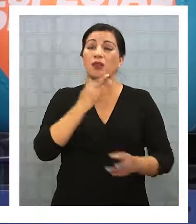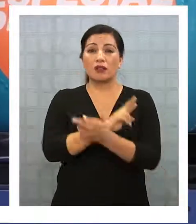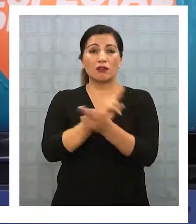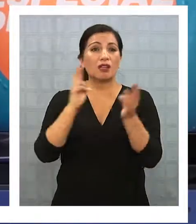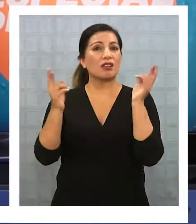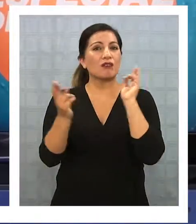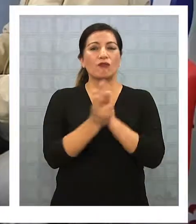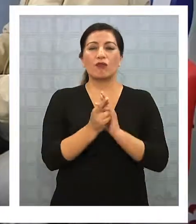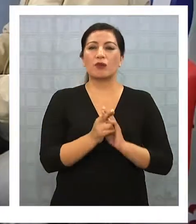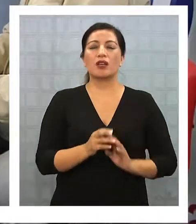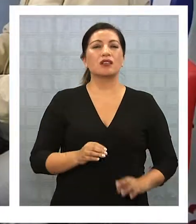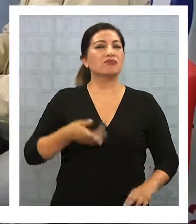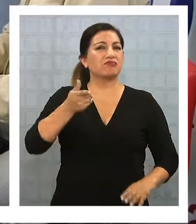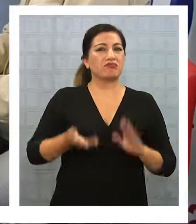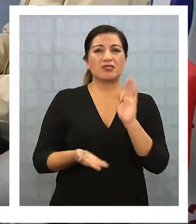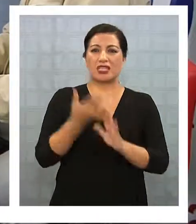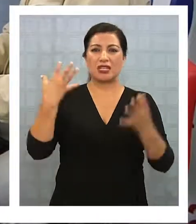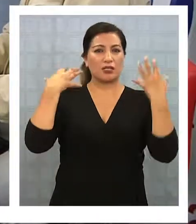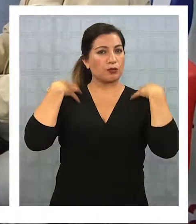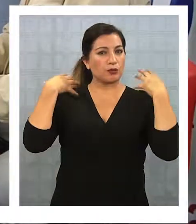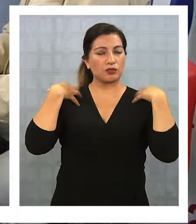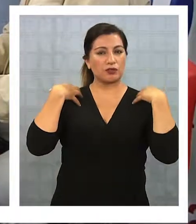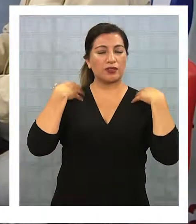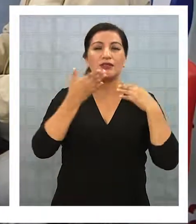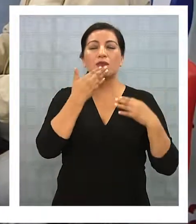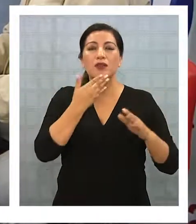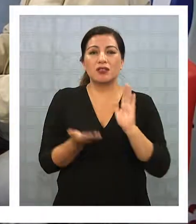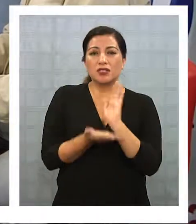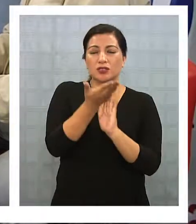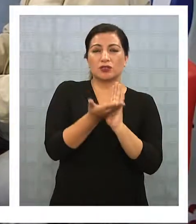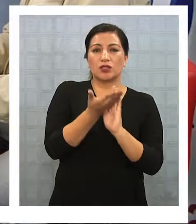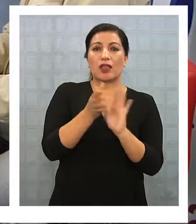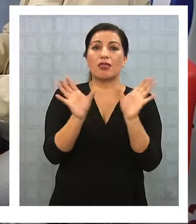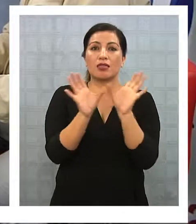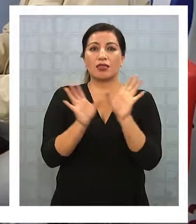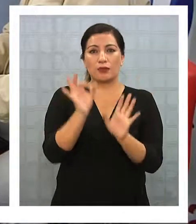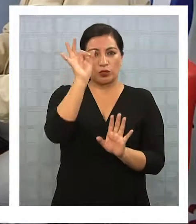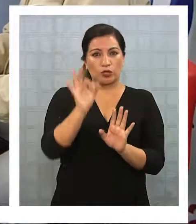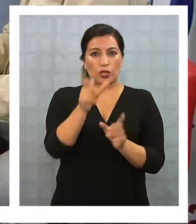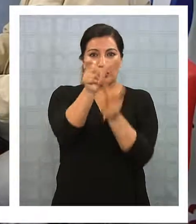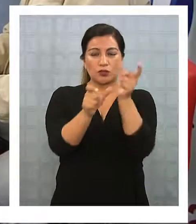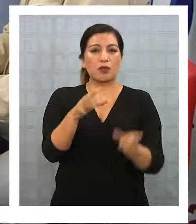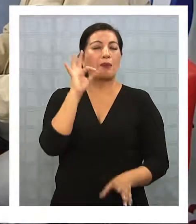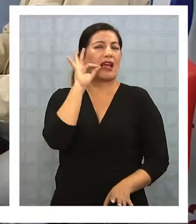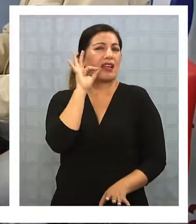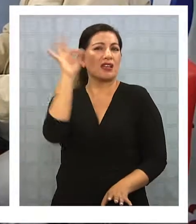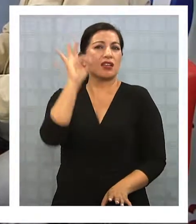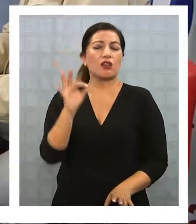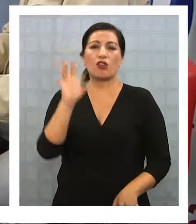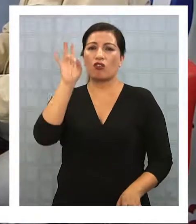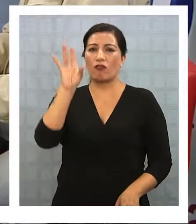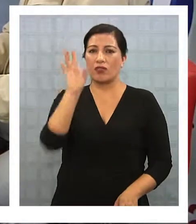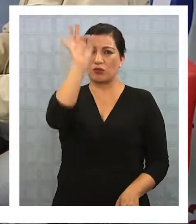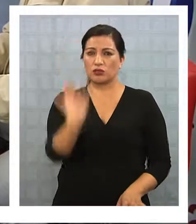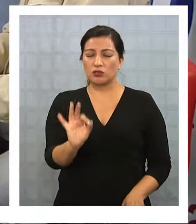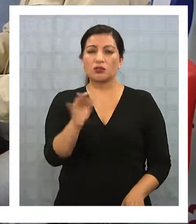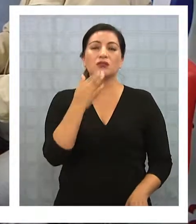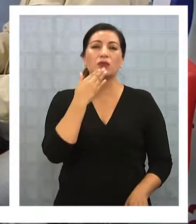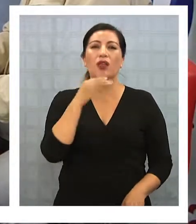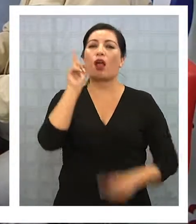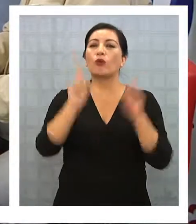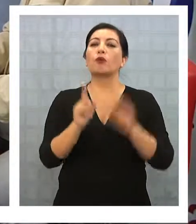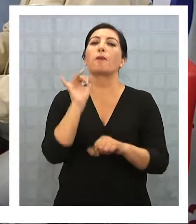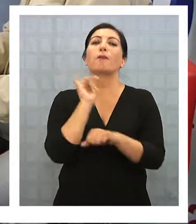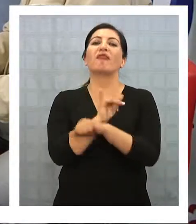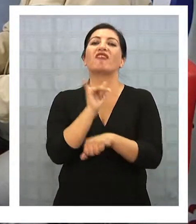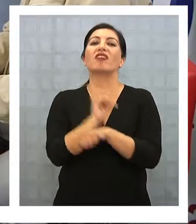70% de la reforma tributaria y del incremento del incremento que significó la reforma tributaria el 10% más rico pagó más del 90% por